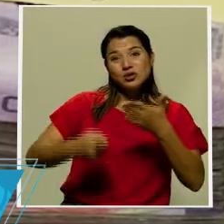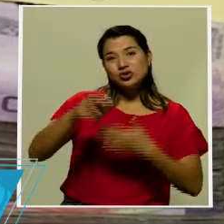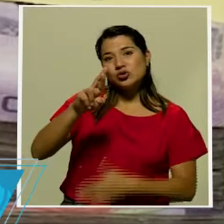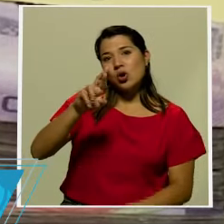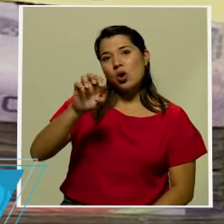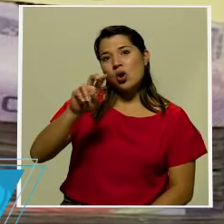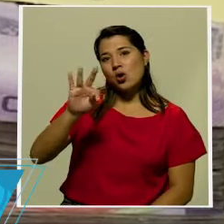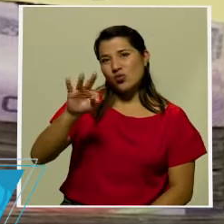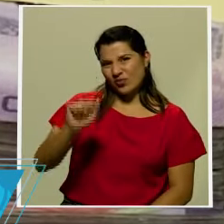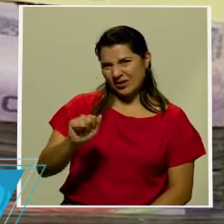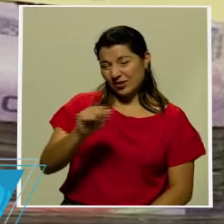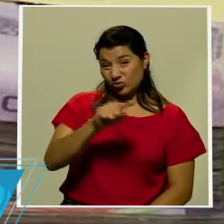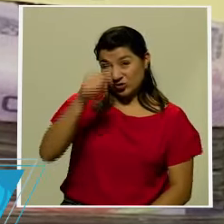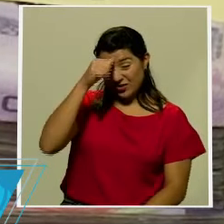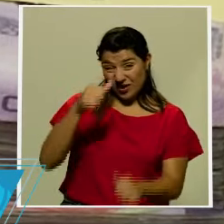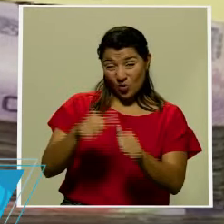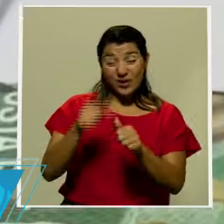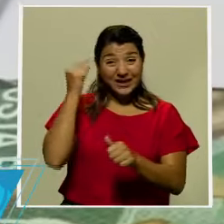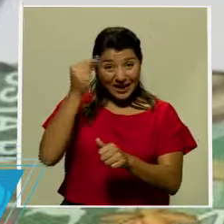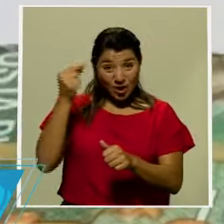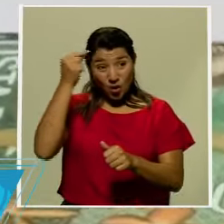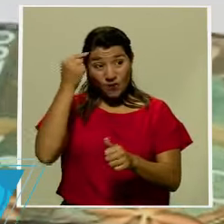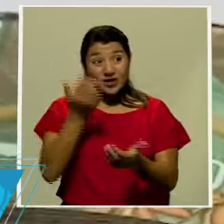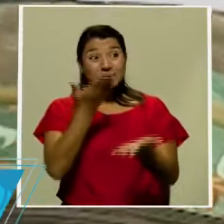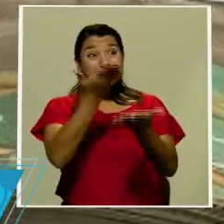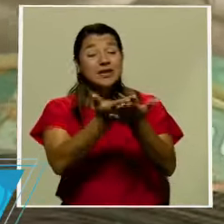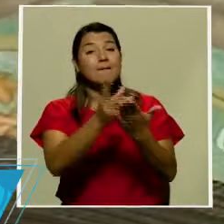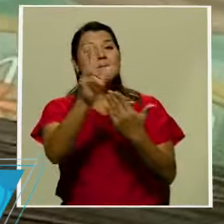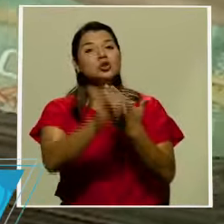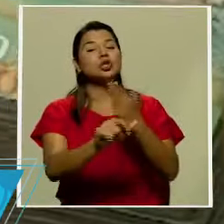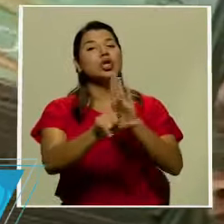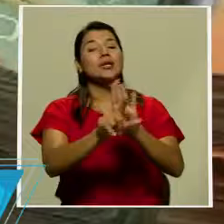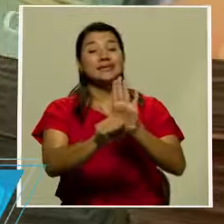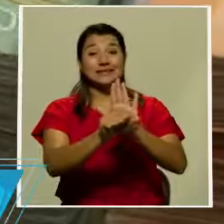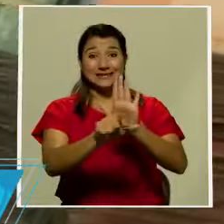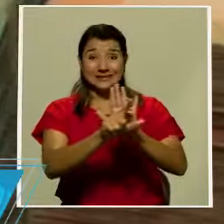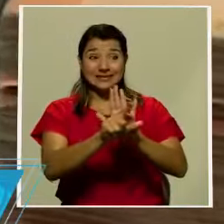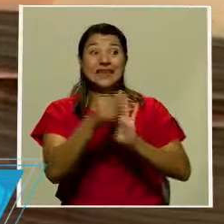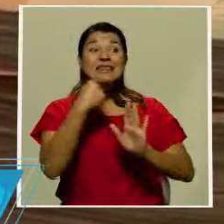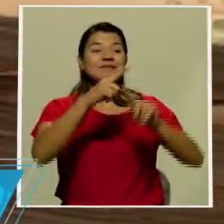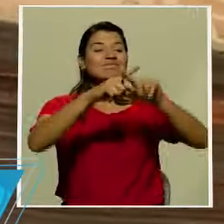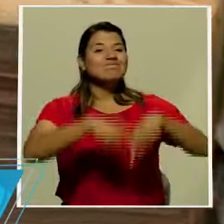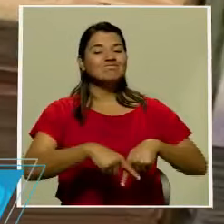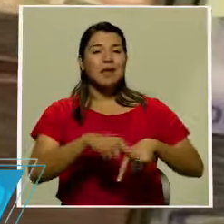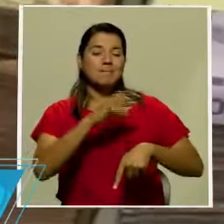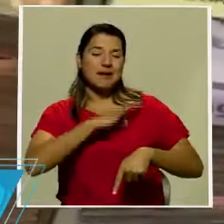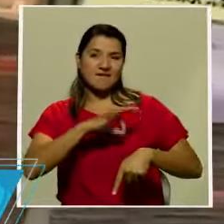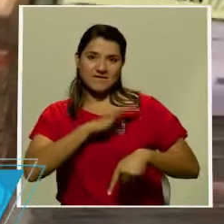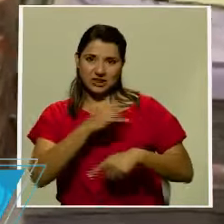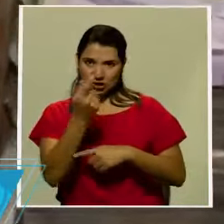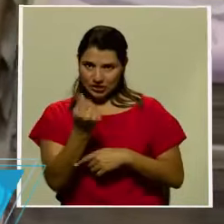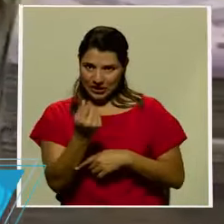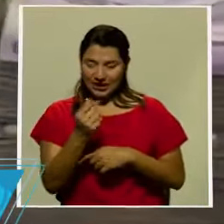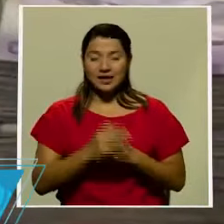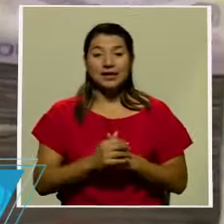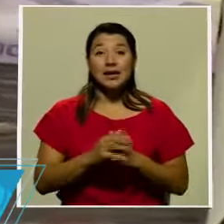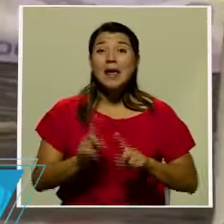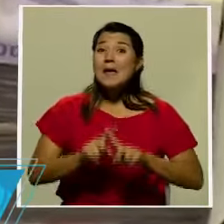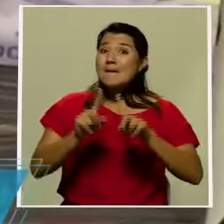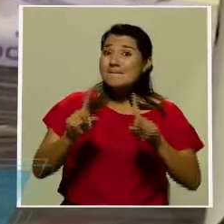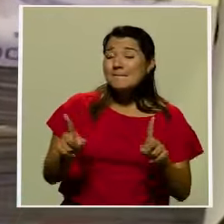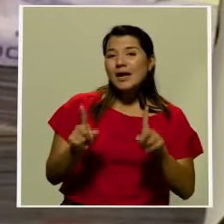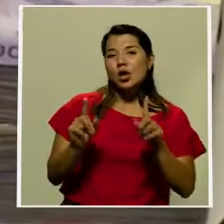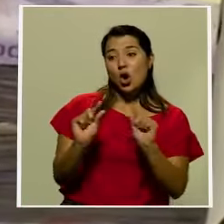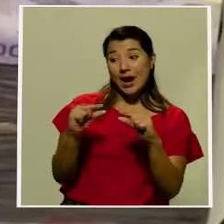gobierno envió un proyecto de ley a la Asamblea Legislativa en donde se elimina la exoneración de ese beneficio salarial. Aunque la Mesa de Diálogo